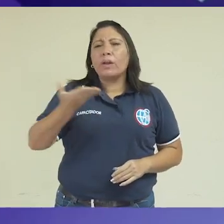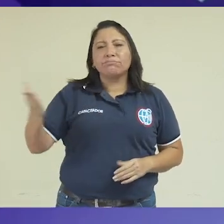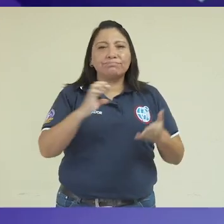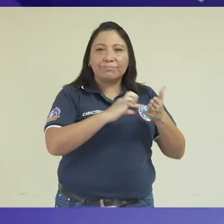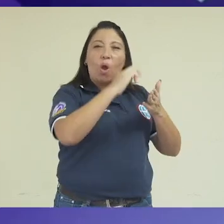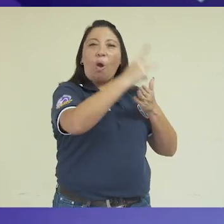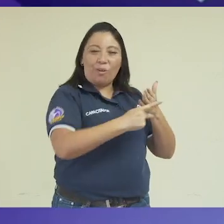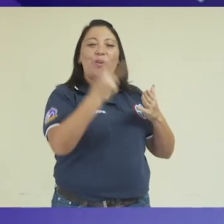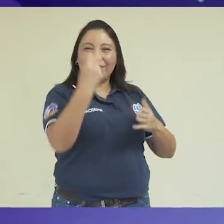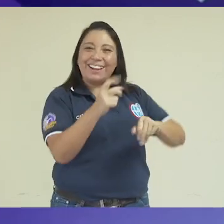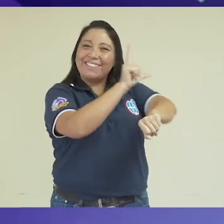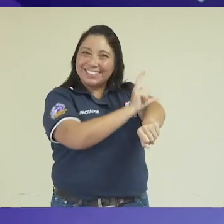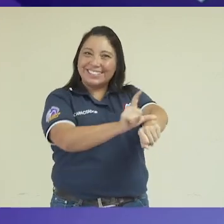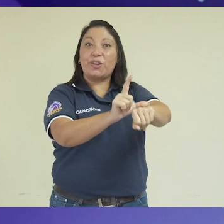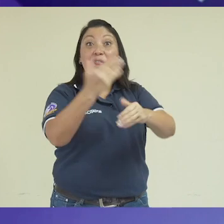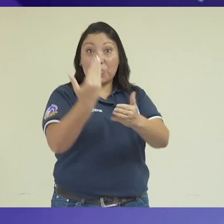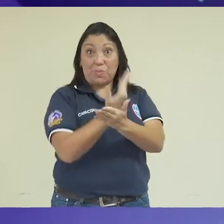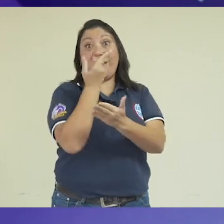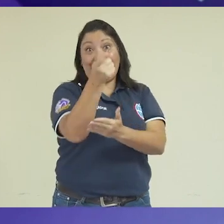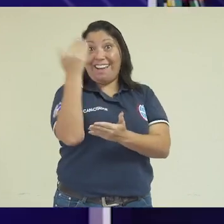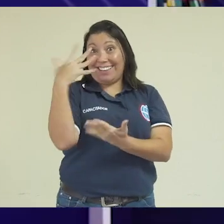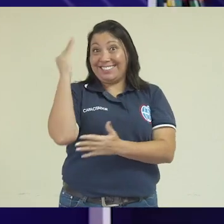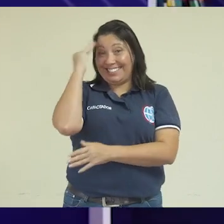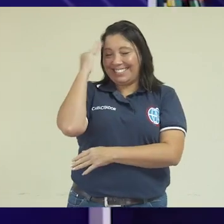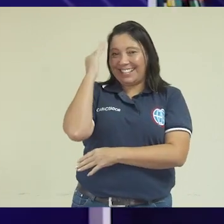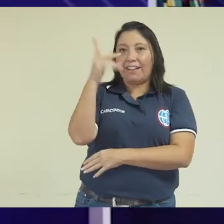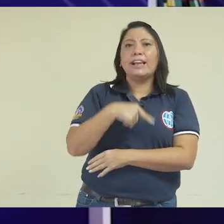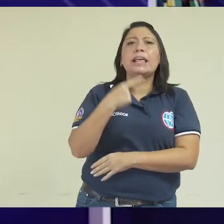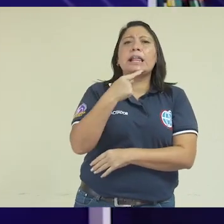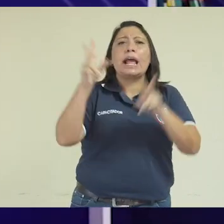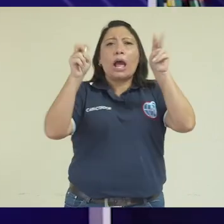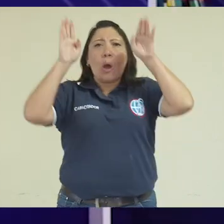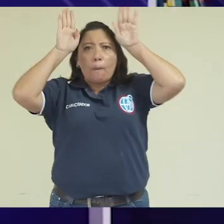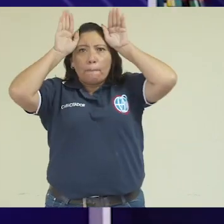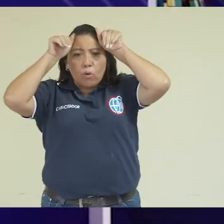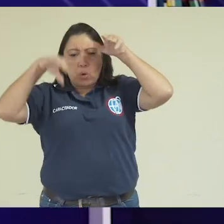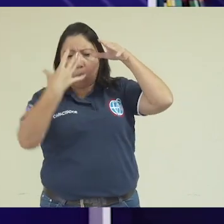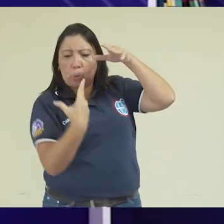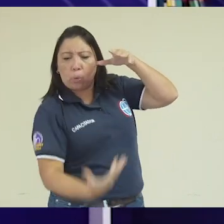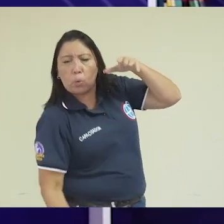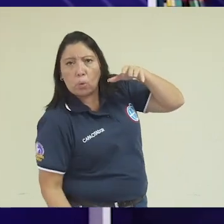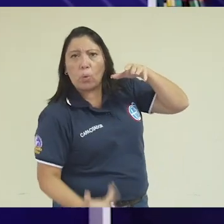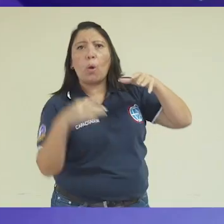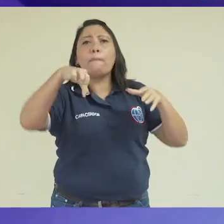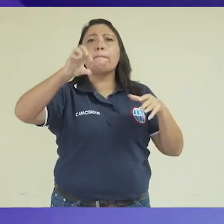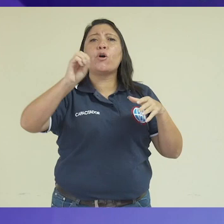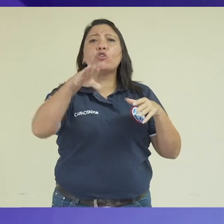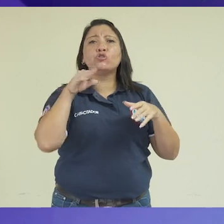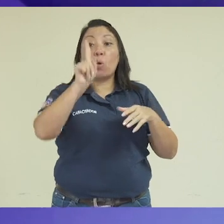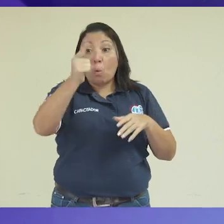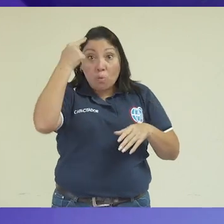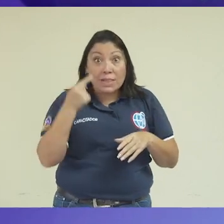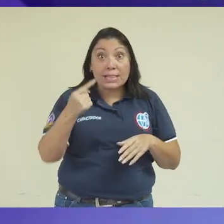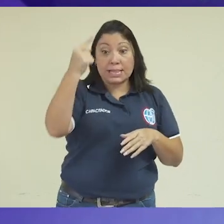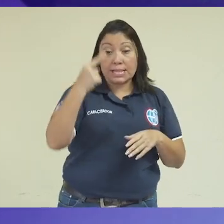nuestro libro de cuentos hoy conoceremos una nueva historia llamada El burro que cayó en un pozo. Un día